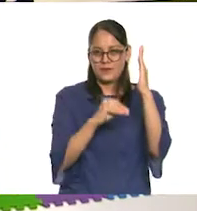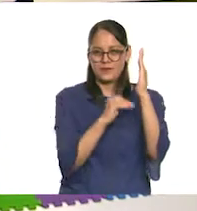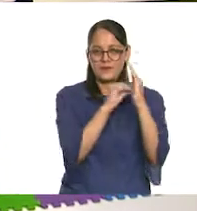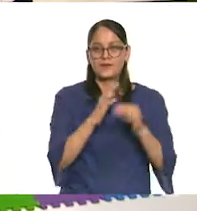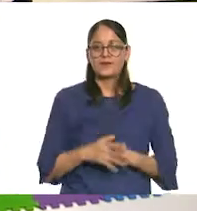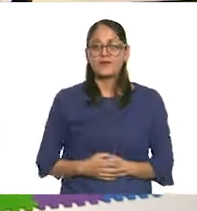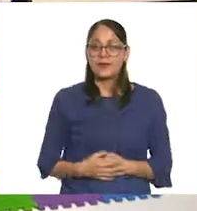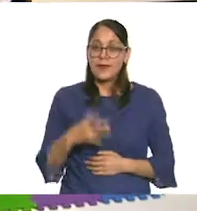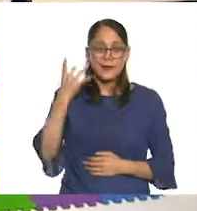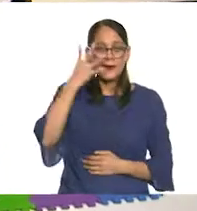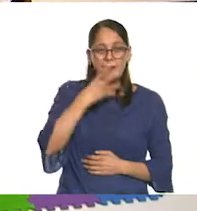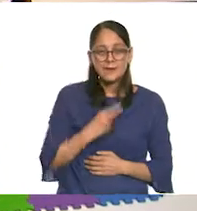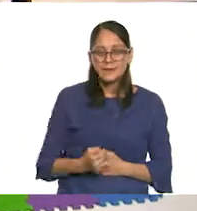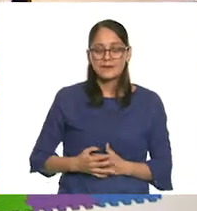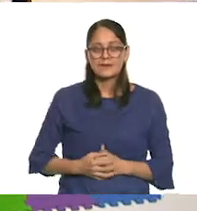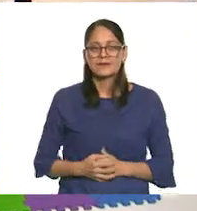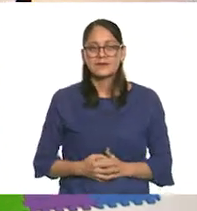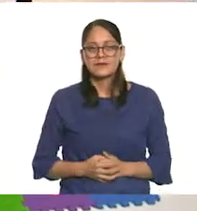Ay, qué bonito va a quedar.